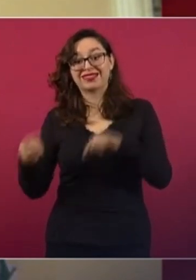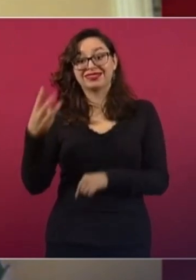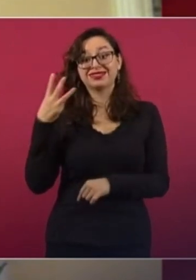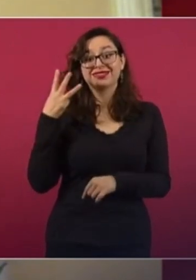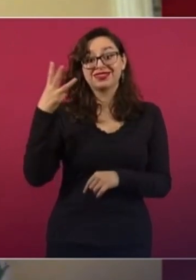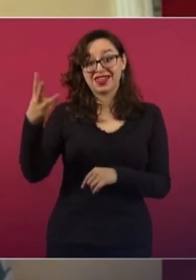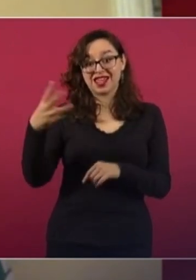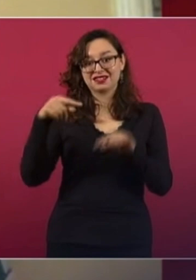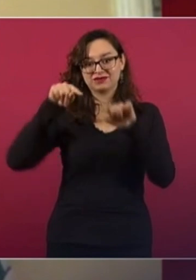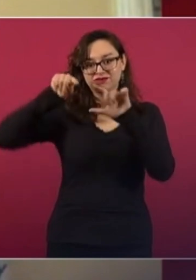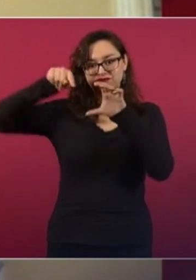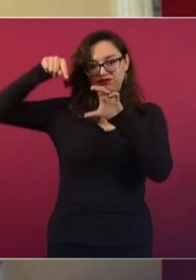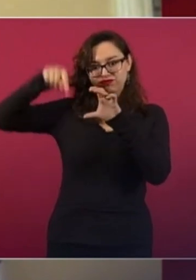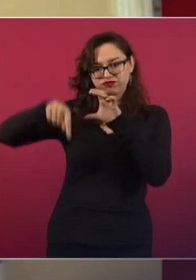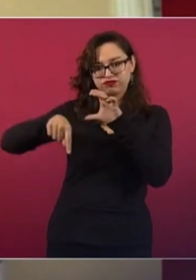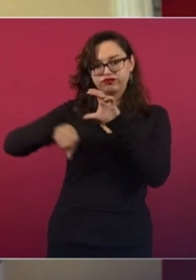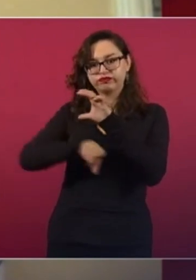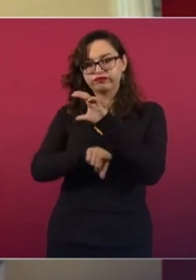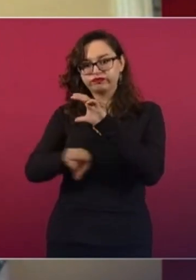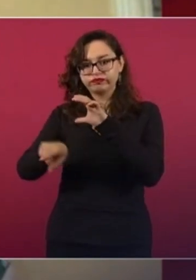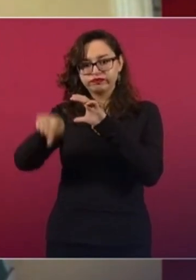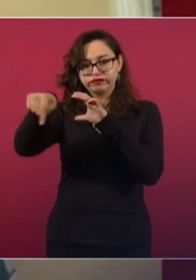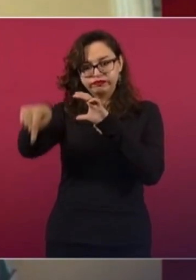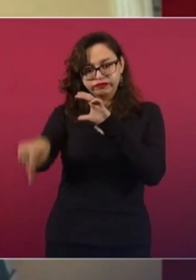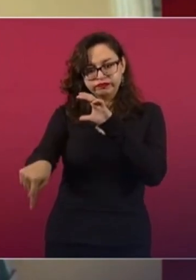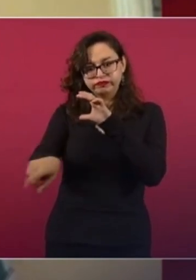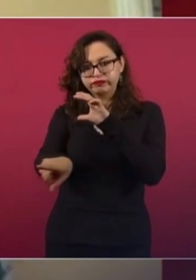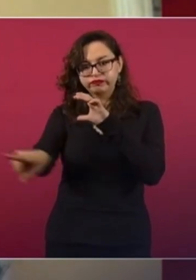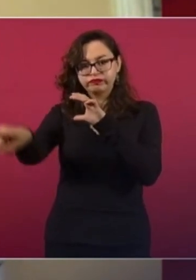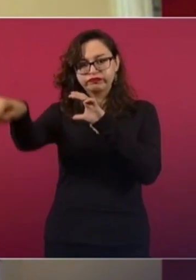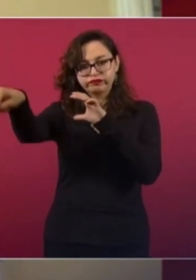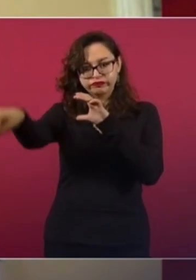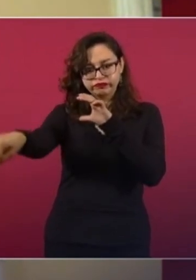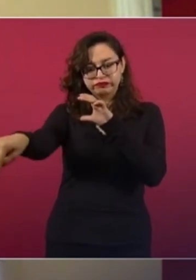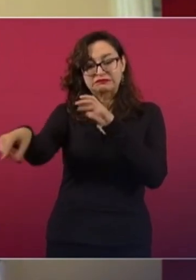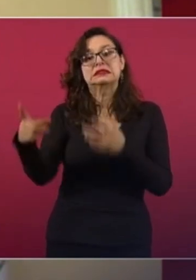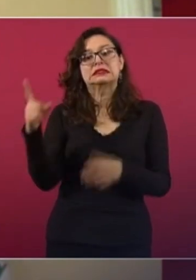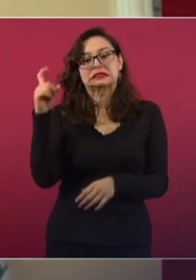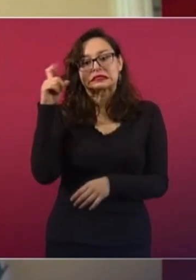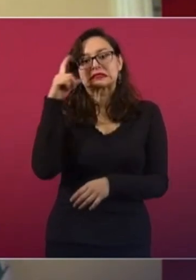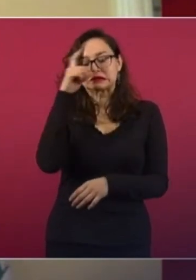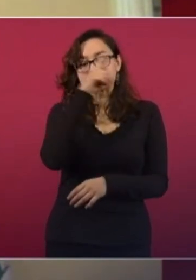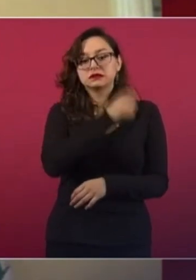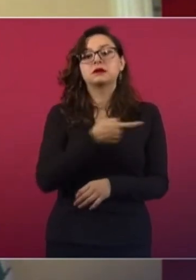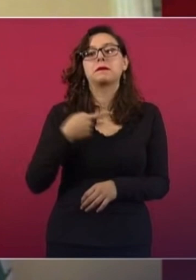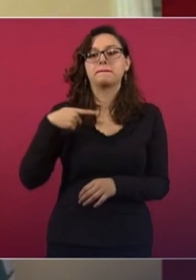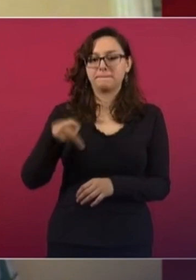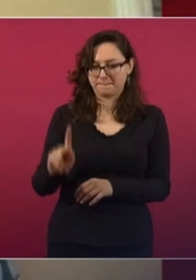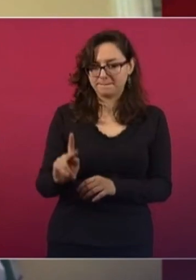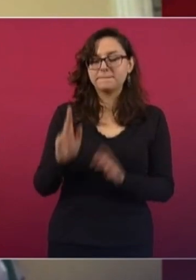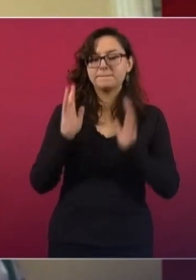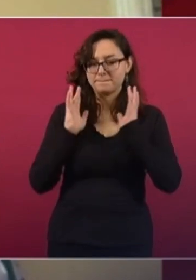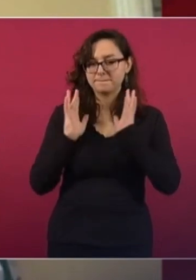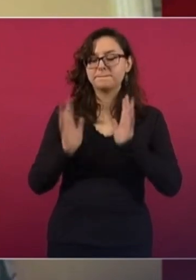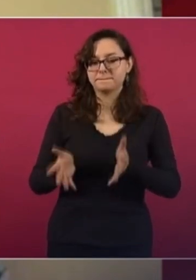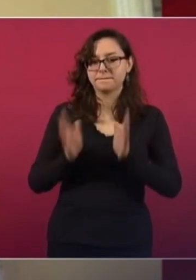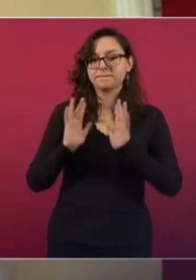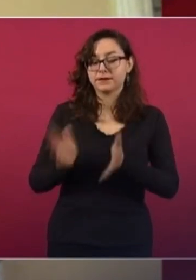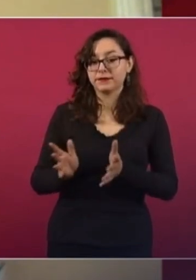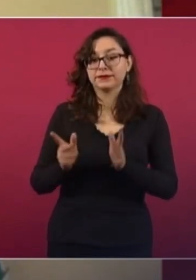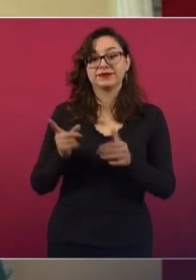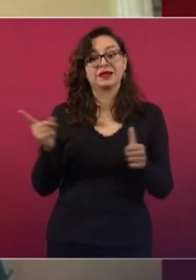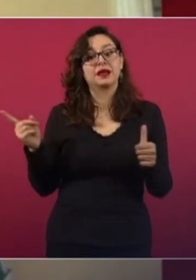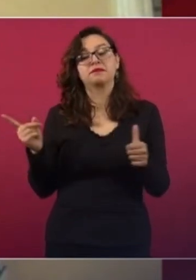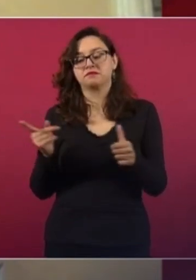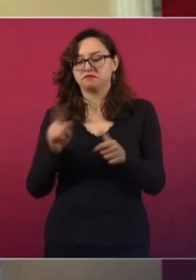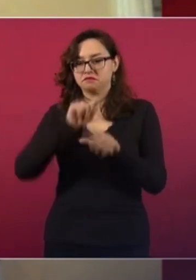complicado, pero lo hemos logrado. Ahorita lo importante es que se están ubicando las bombas